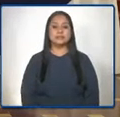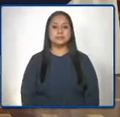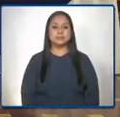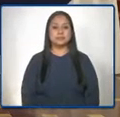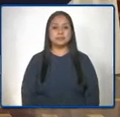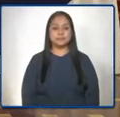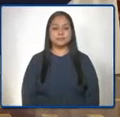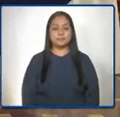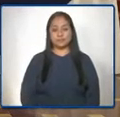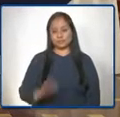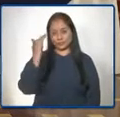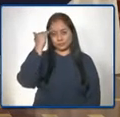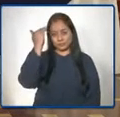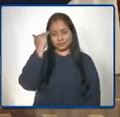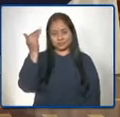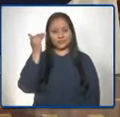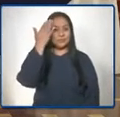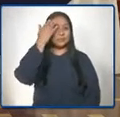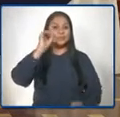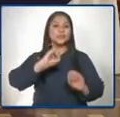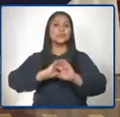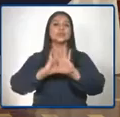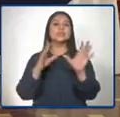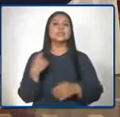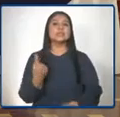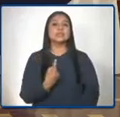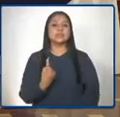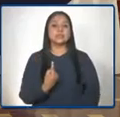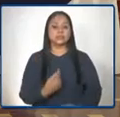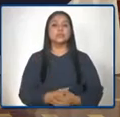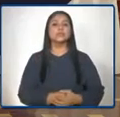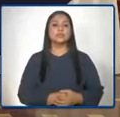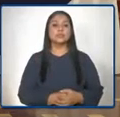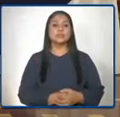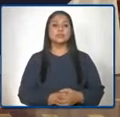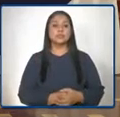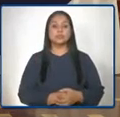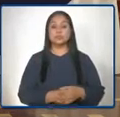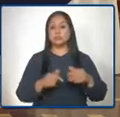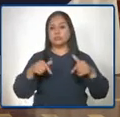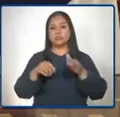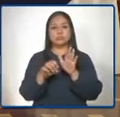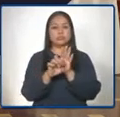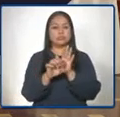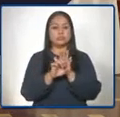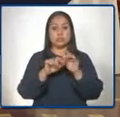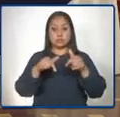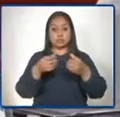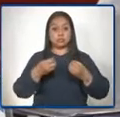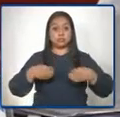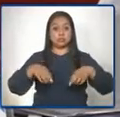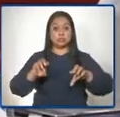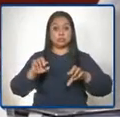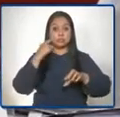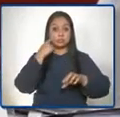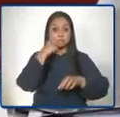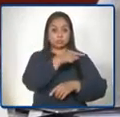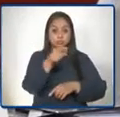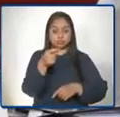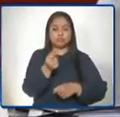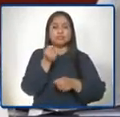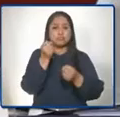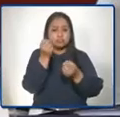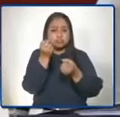Muchas gracias, muy buenos días a todos. Pues en esta oportunidad poder compartir con ustedes